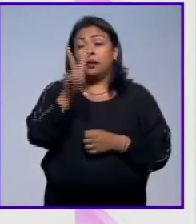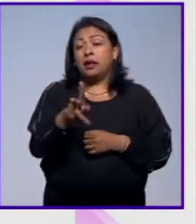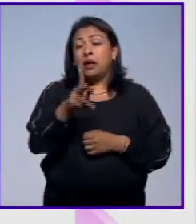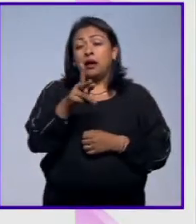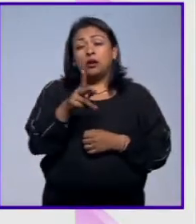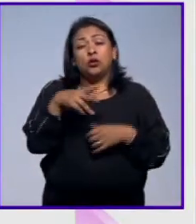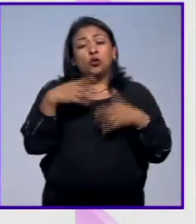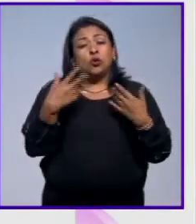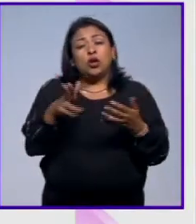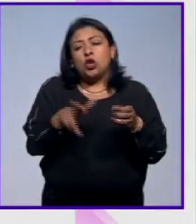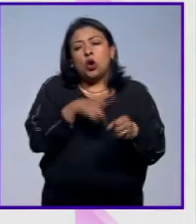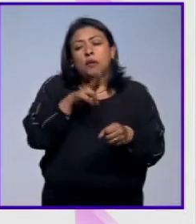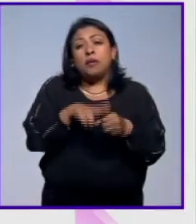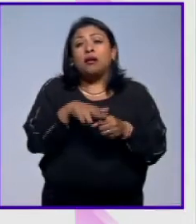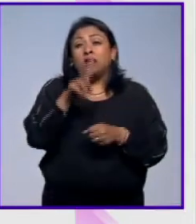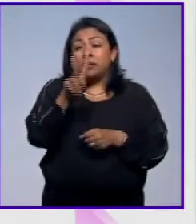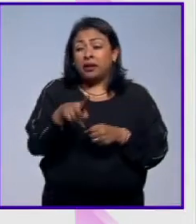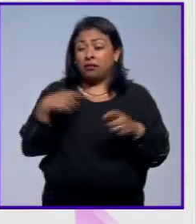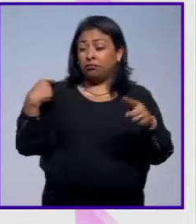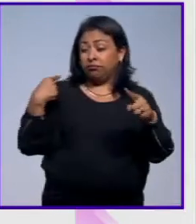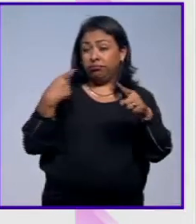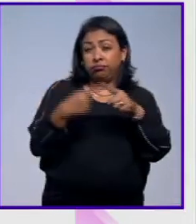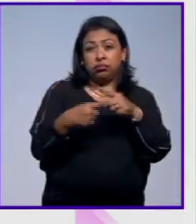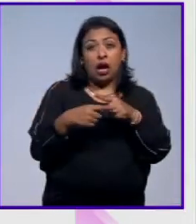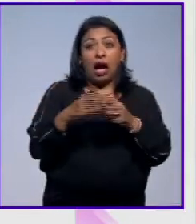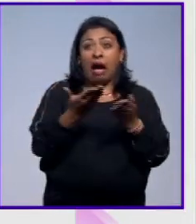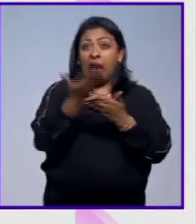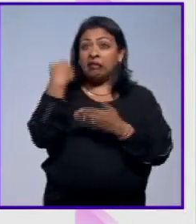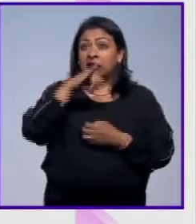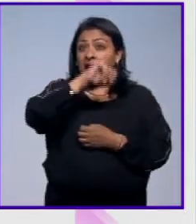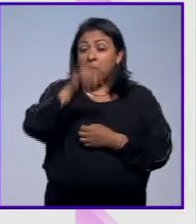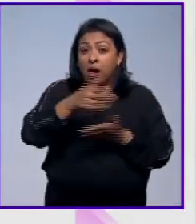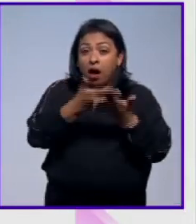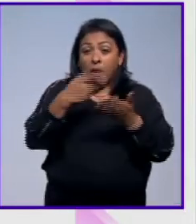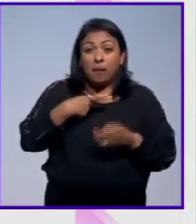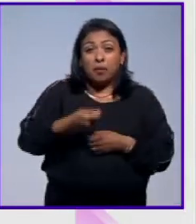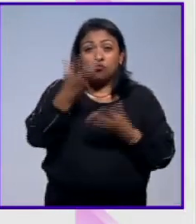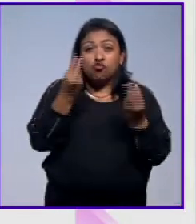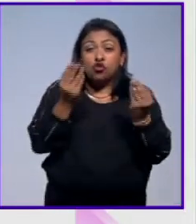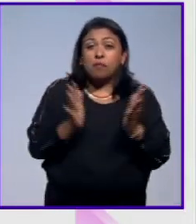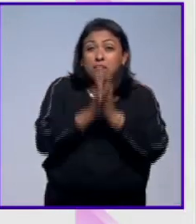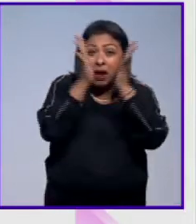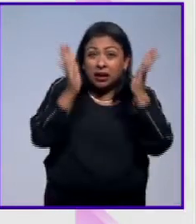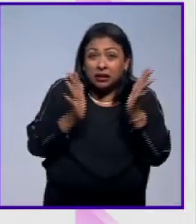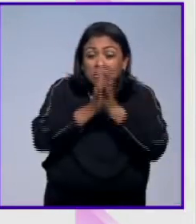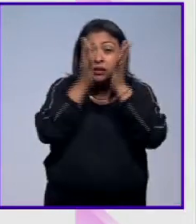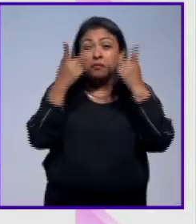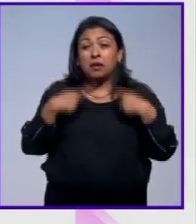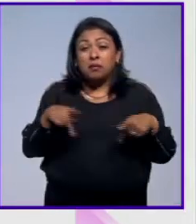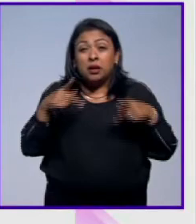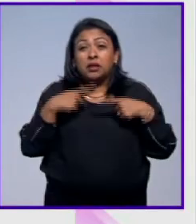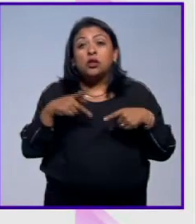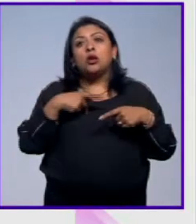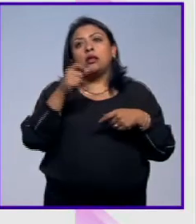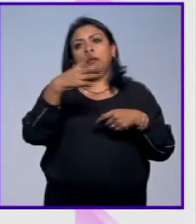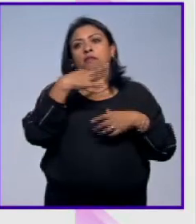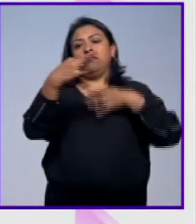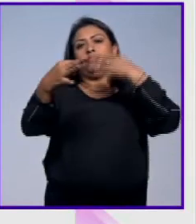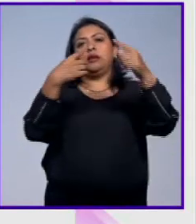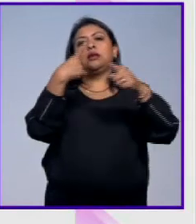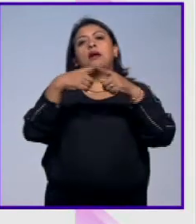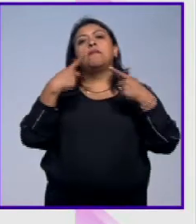palabra de lugar común pero realmente fue una jornada como nunca se había vivido por la cantidad de participación y de electos de